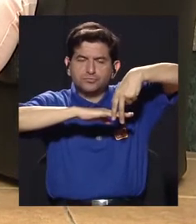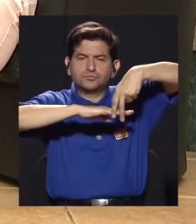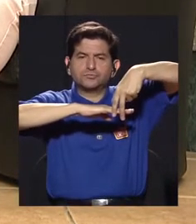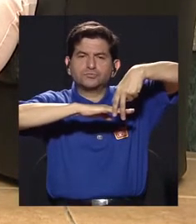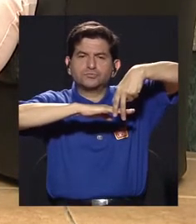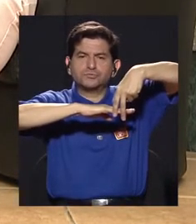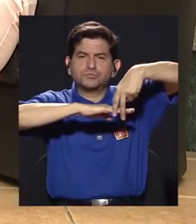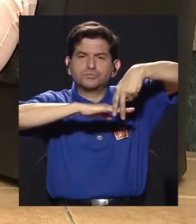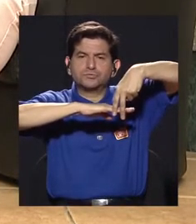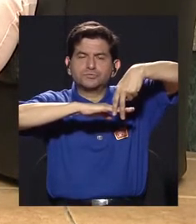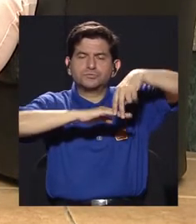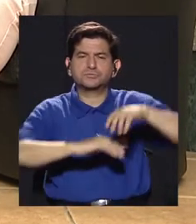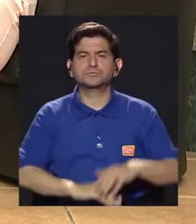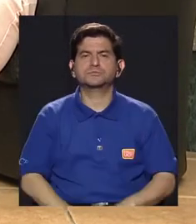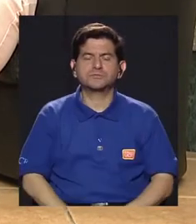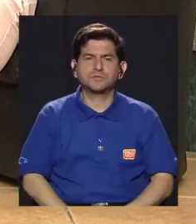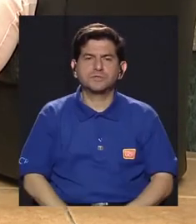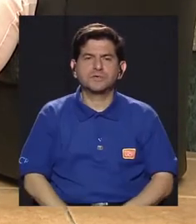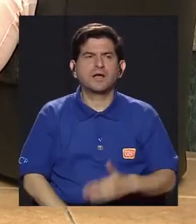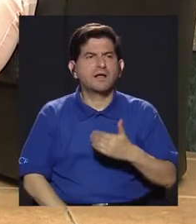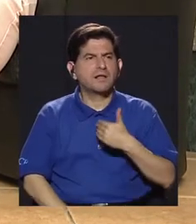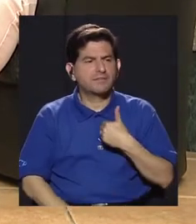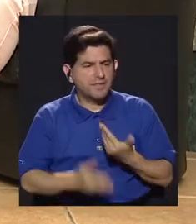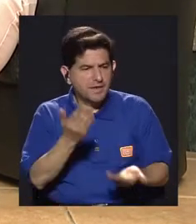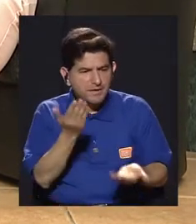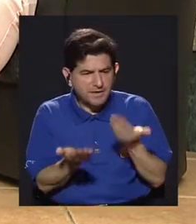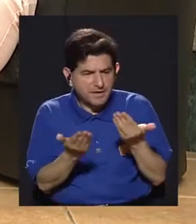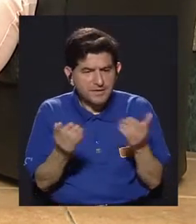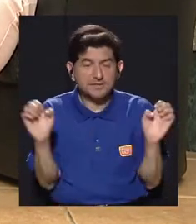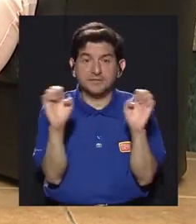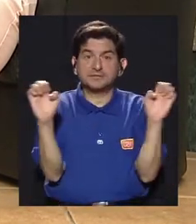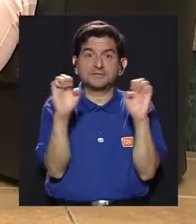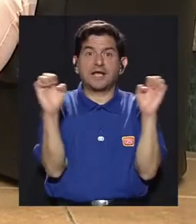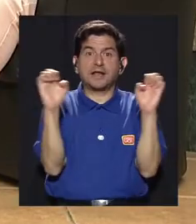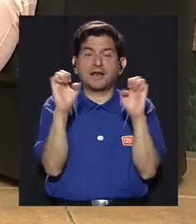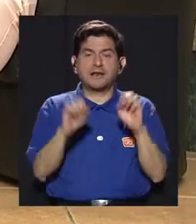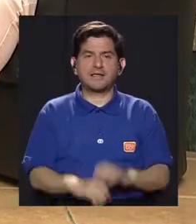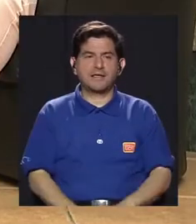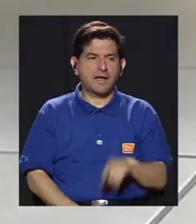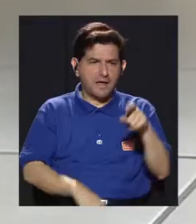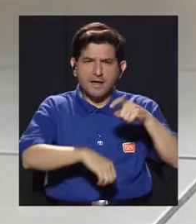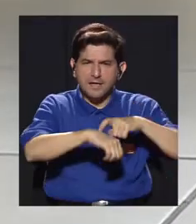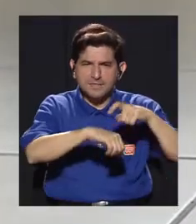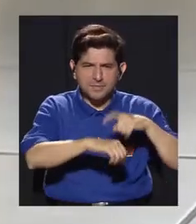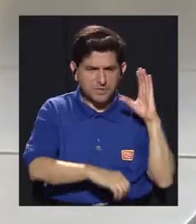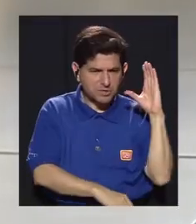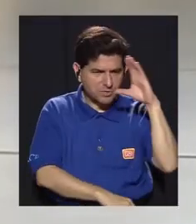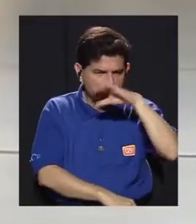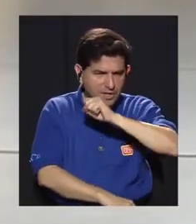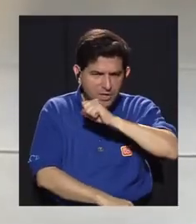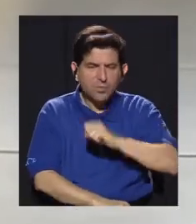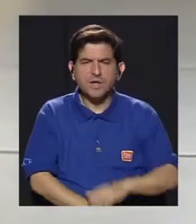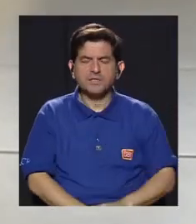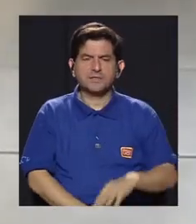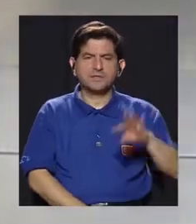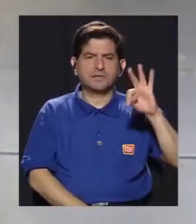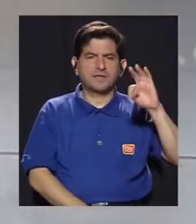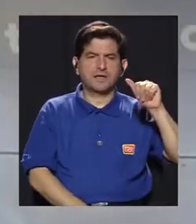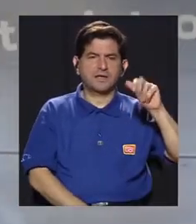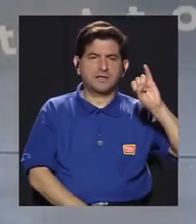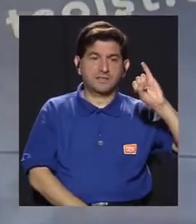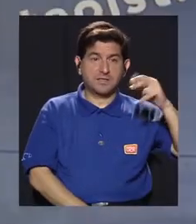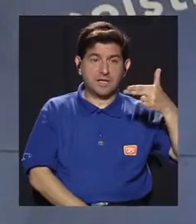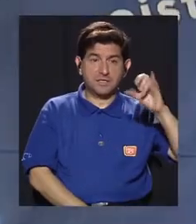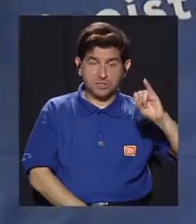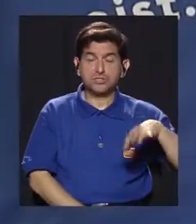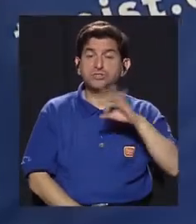y tenía como más energía. Ahí fue cuando yo comencé a ver que el Tai Chi estaba haciendo. y